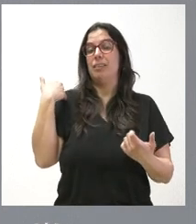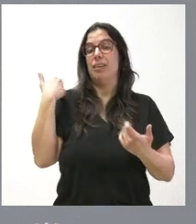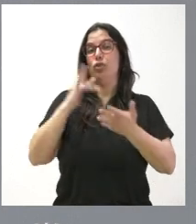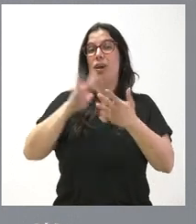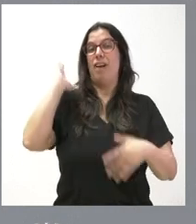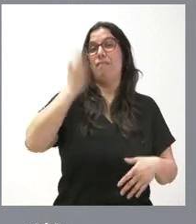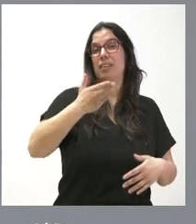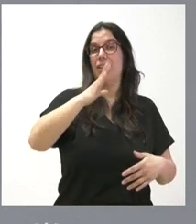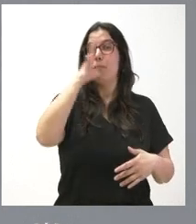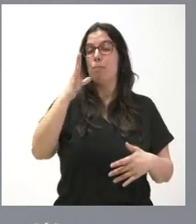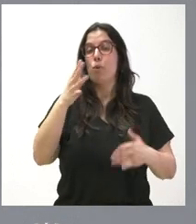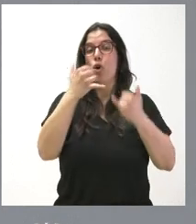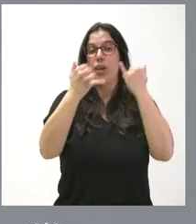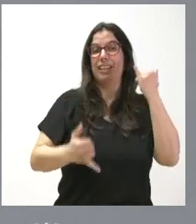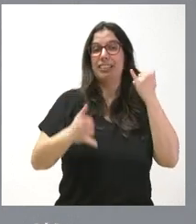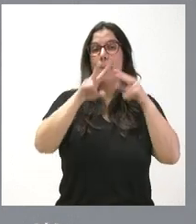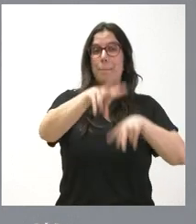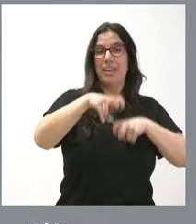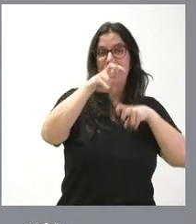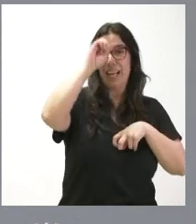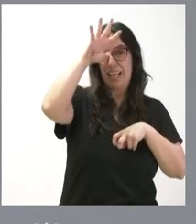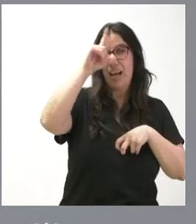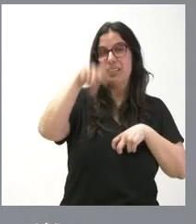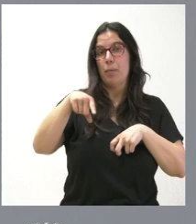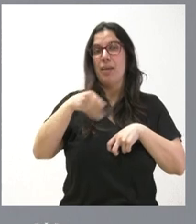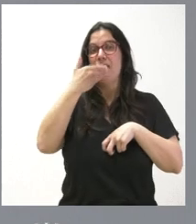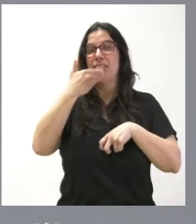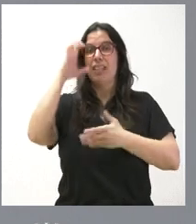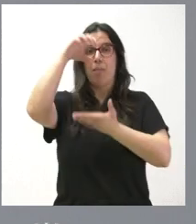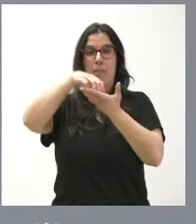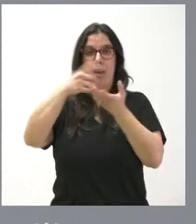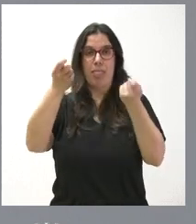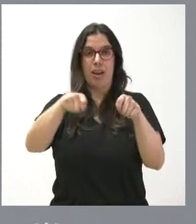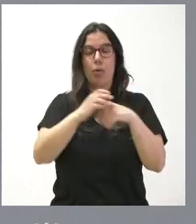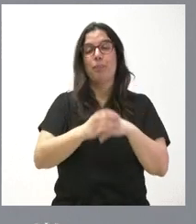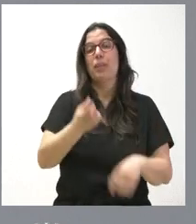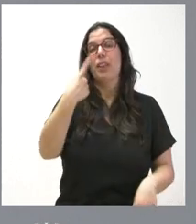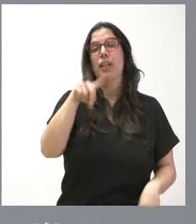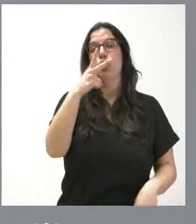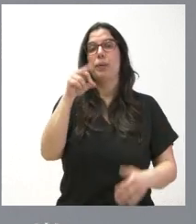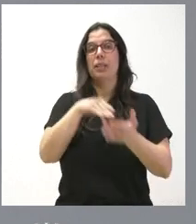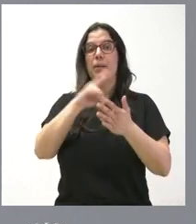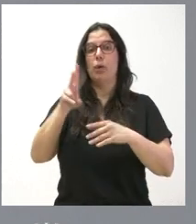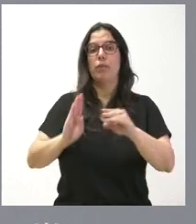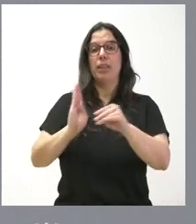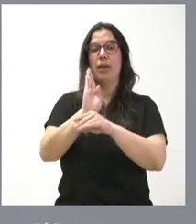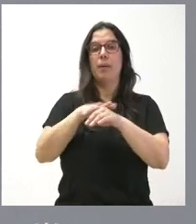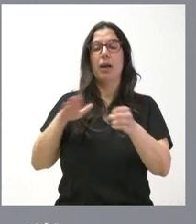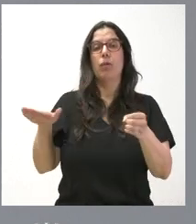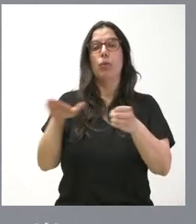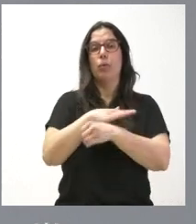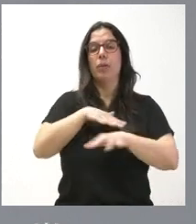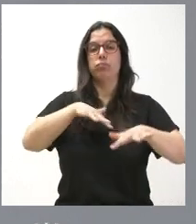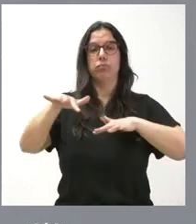minería y el cierre de las térmicas. 120.000 euros de subvención para financiar la